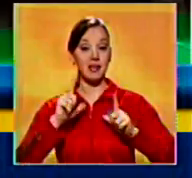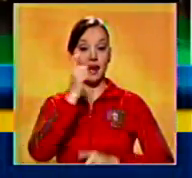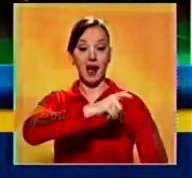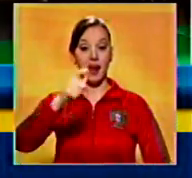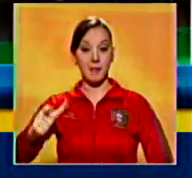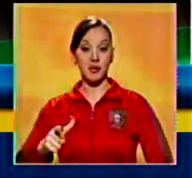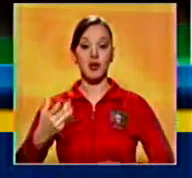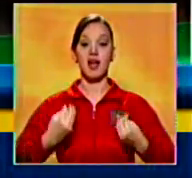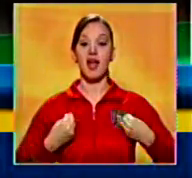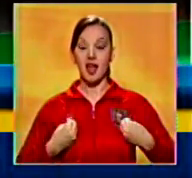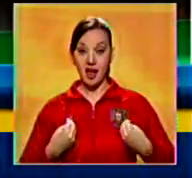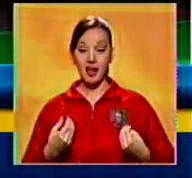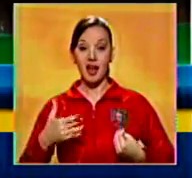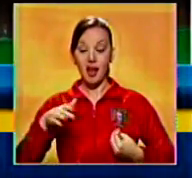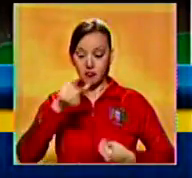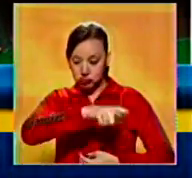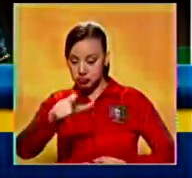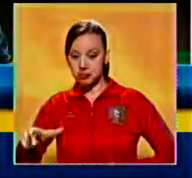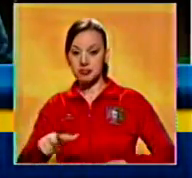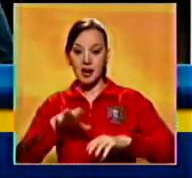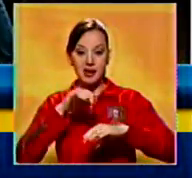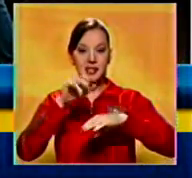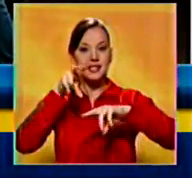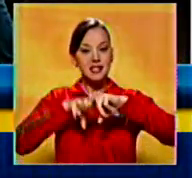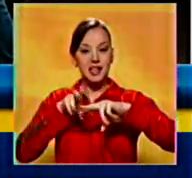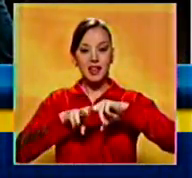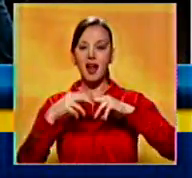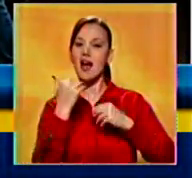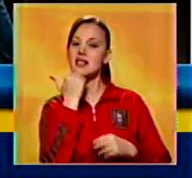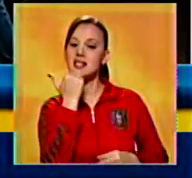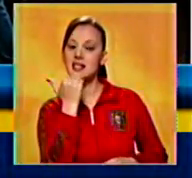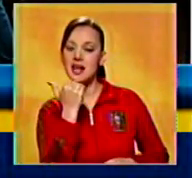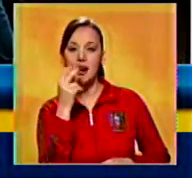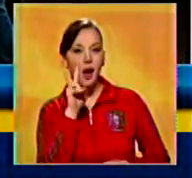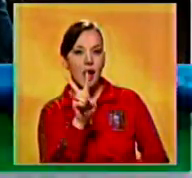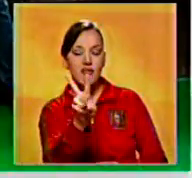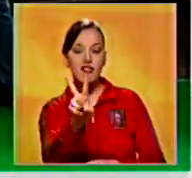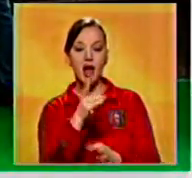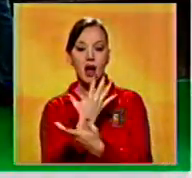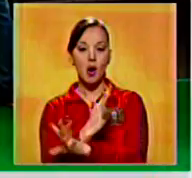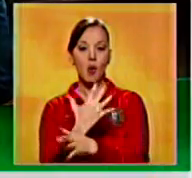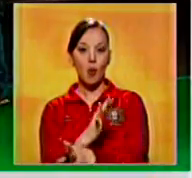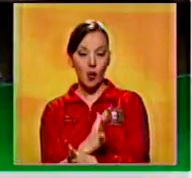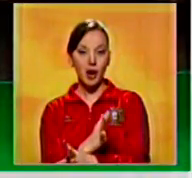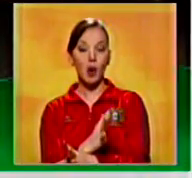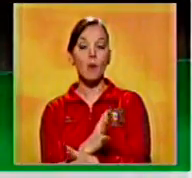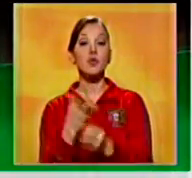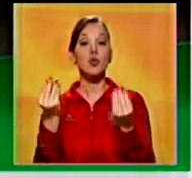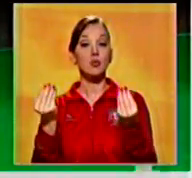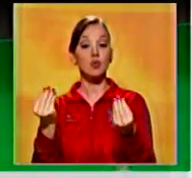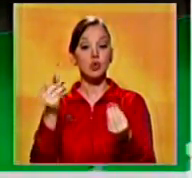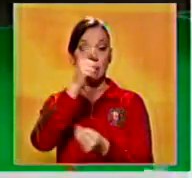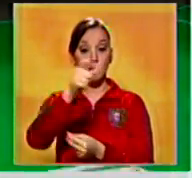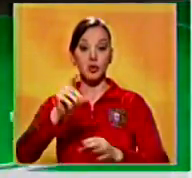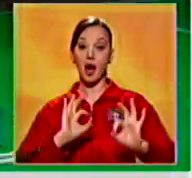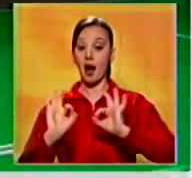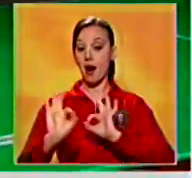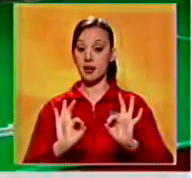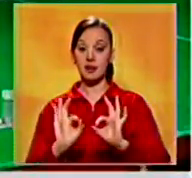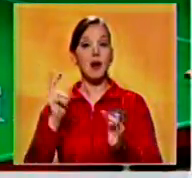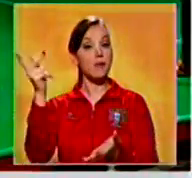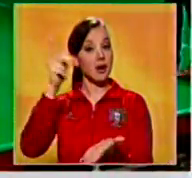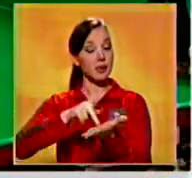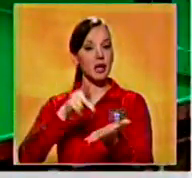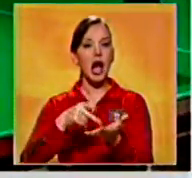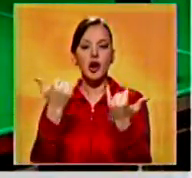visitantes sentarse y apreciar de cerca estos juegos que además va a contar con la participación de muchos de nuestros artistas. Todavía se están haciendo los